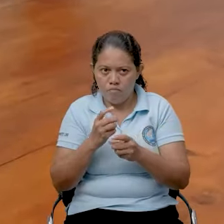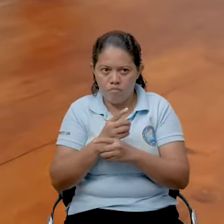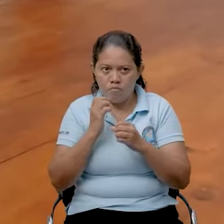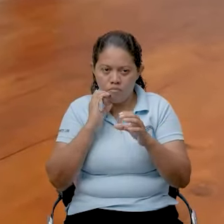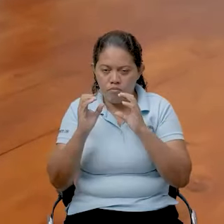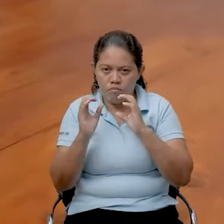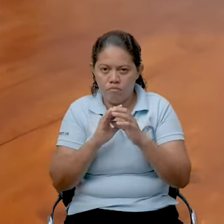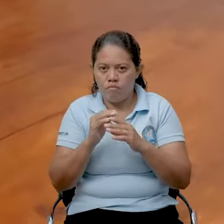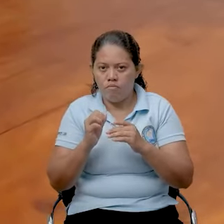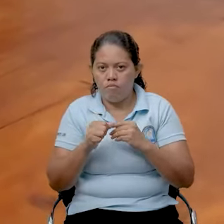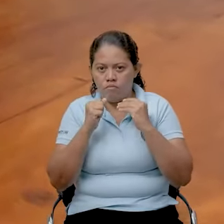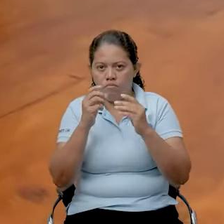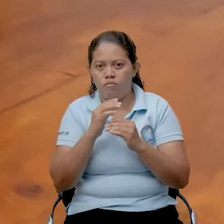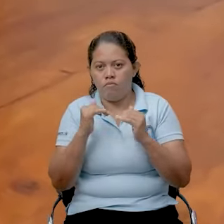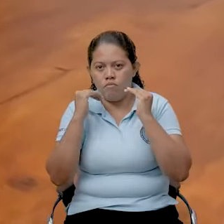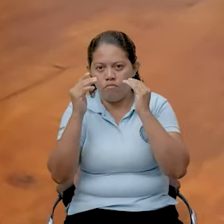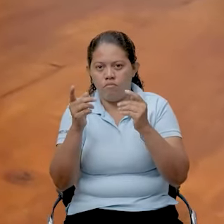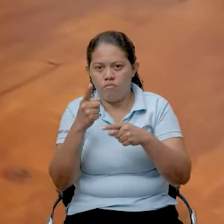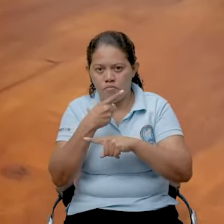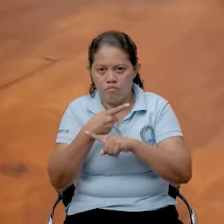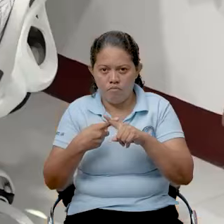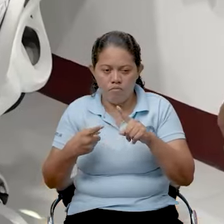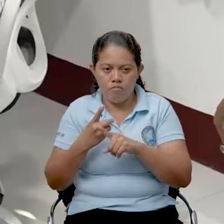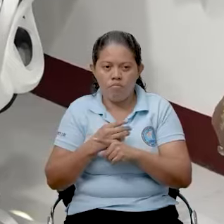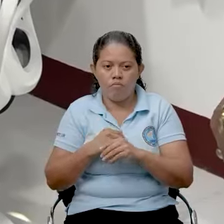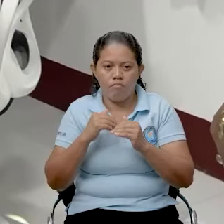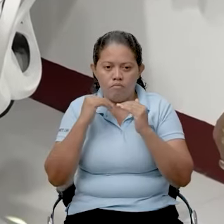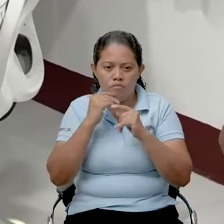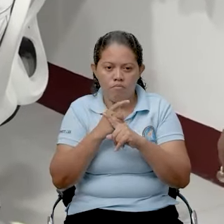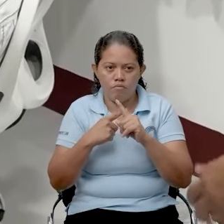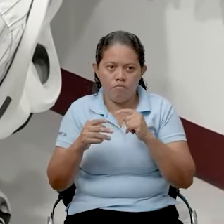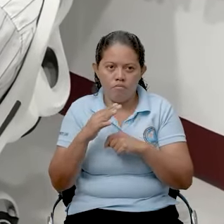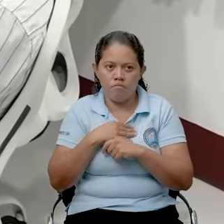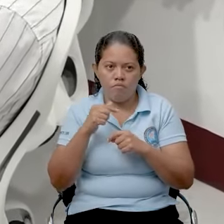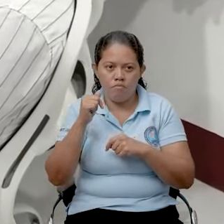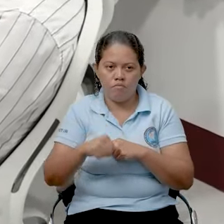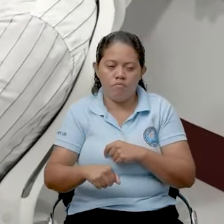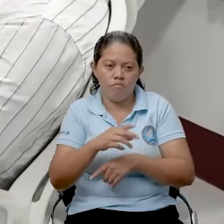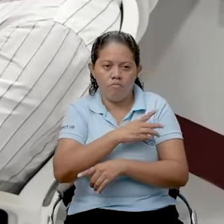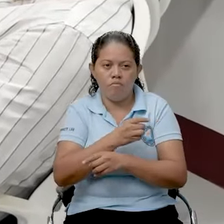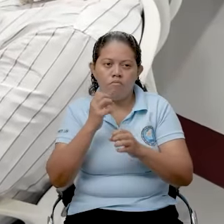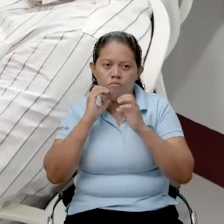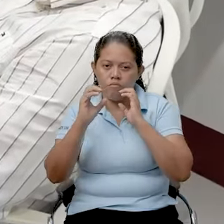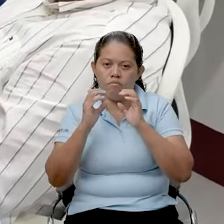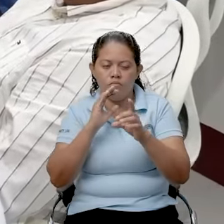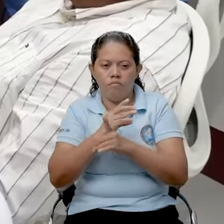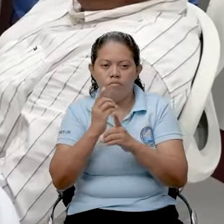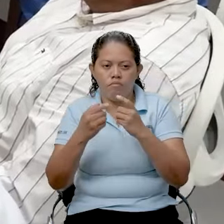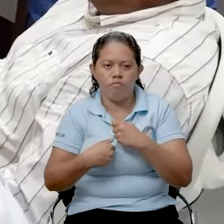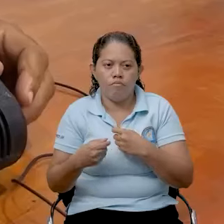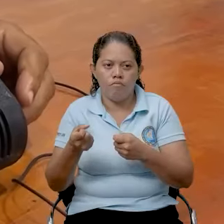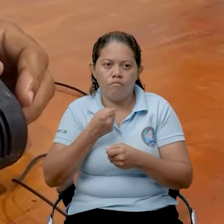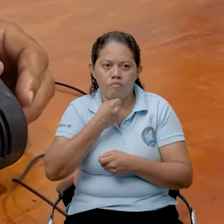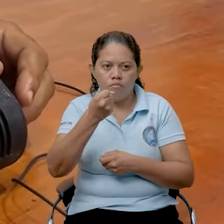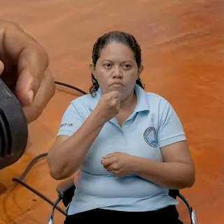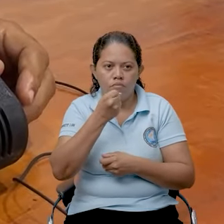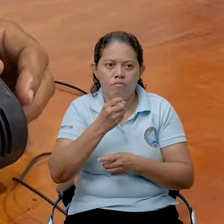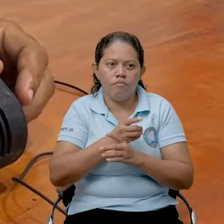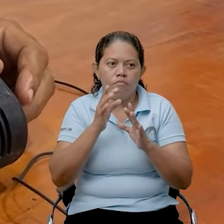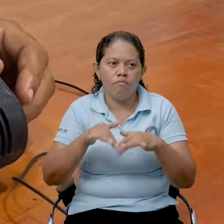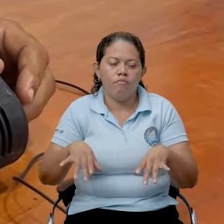comunicados desde la cuenca alta, media y baja. Y hoy, con los medios de comunicación, con los radios de